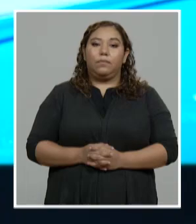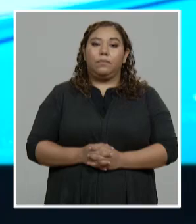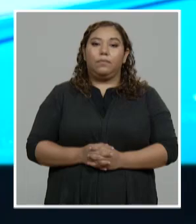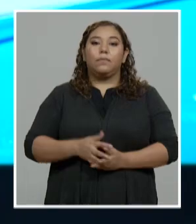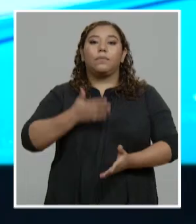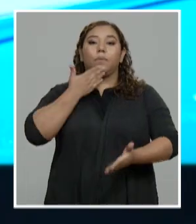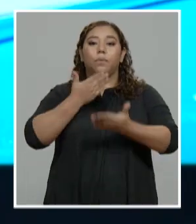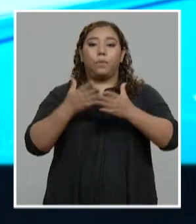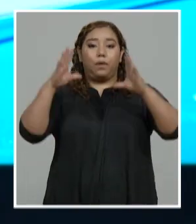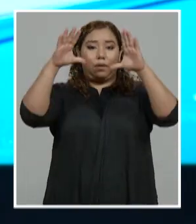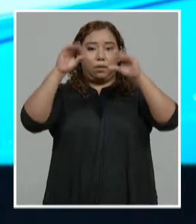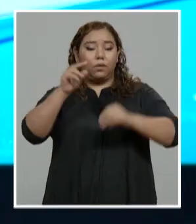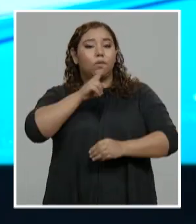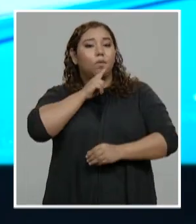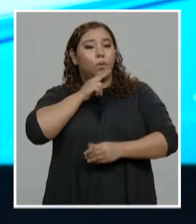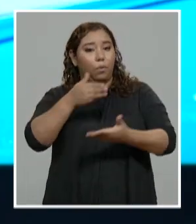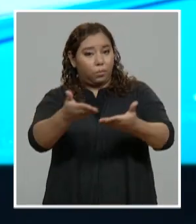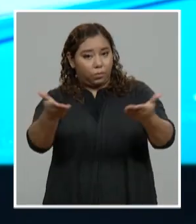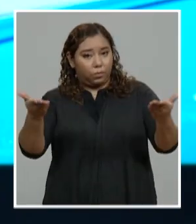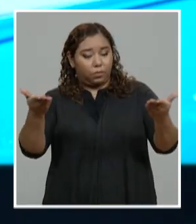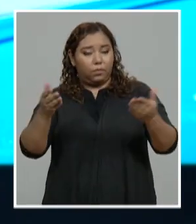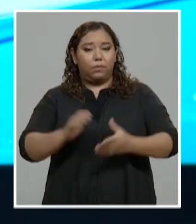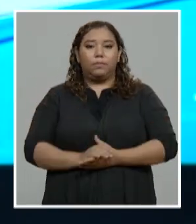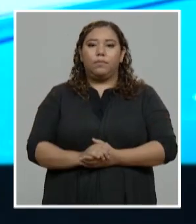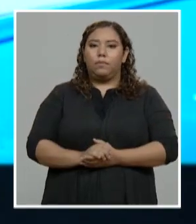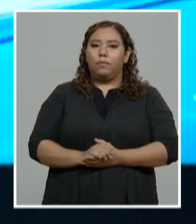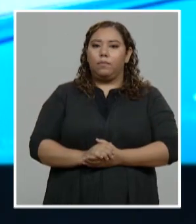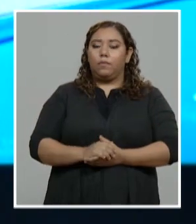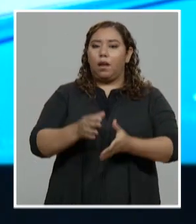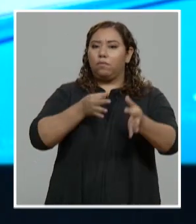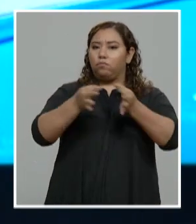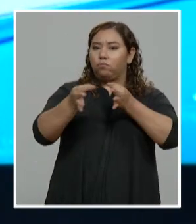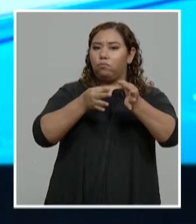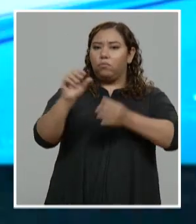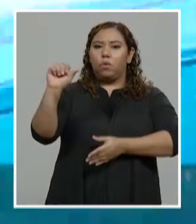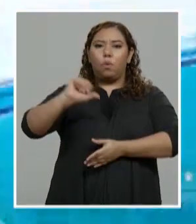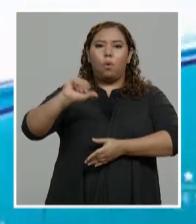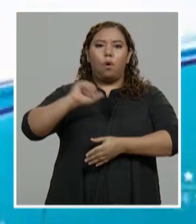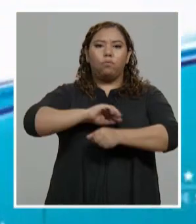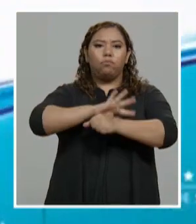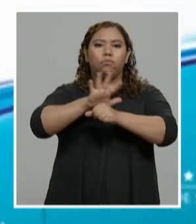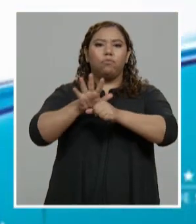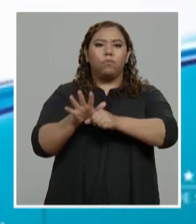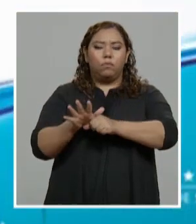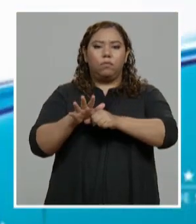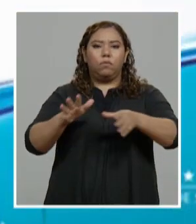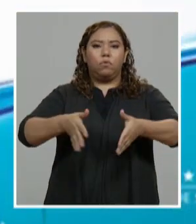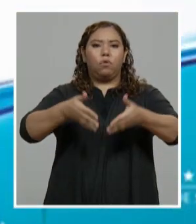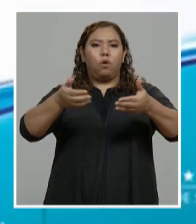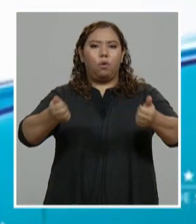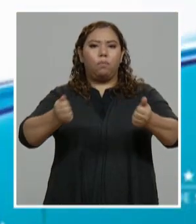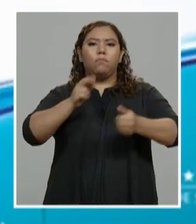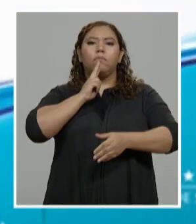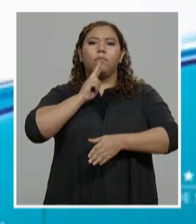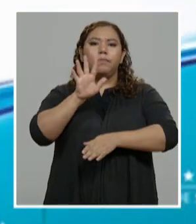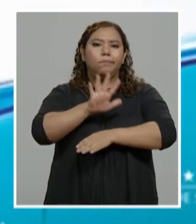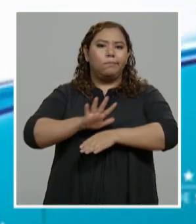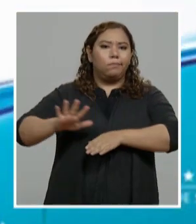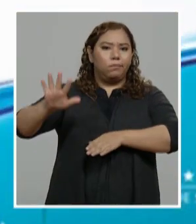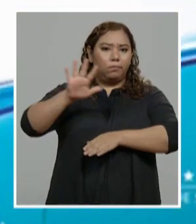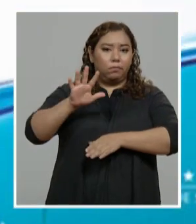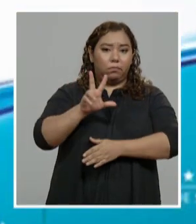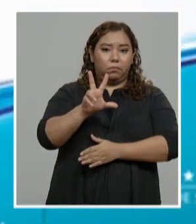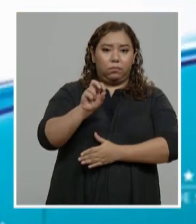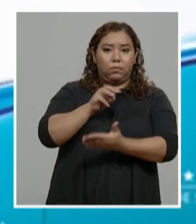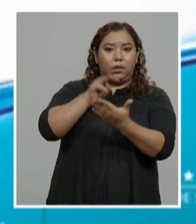Buenas noches pueblo hondureño. A continuación le voy a presentar la situación epidemiológica del día de hoy, 30 de mayo del